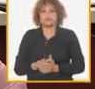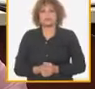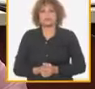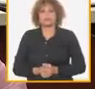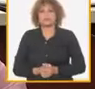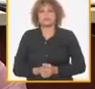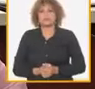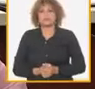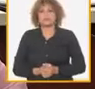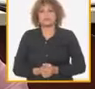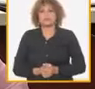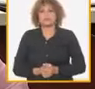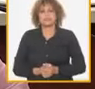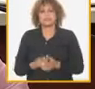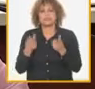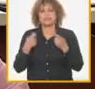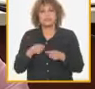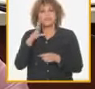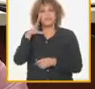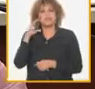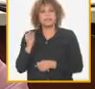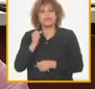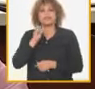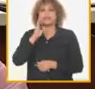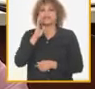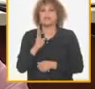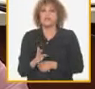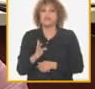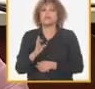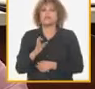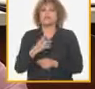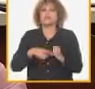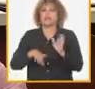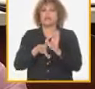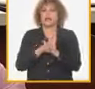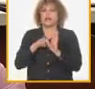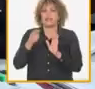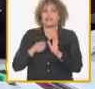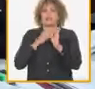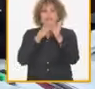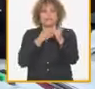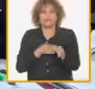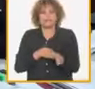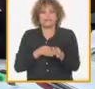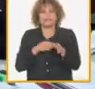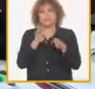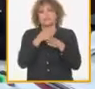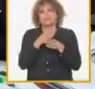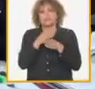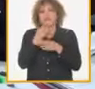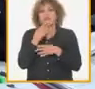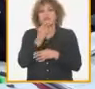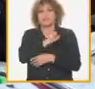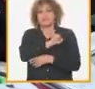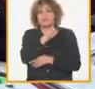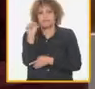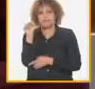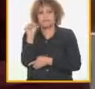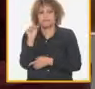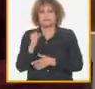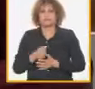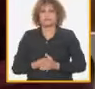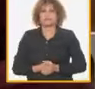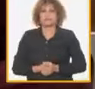que el respeto a nuestra legalidad y a la disciplina es una expresión de patriotismo profunda